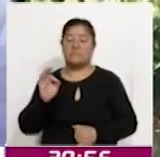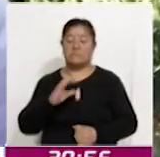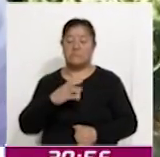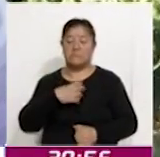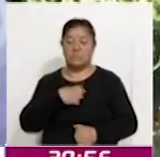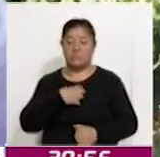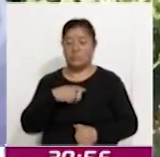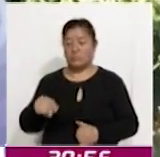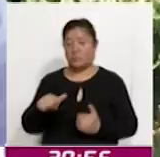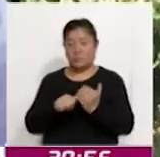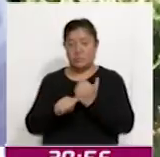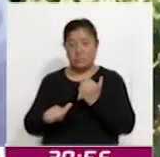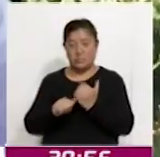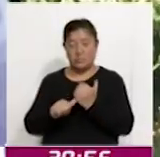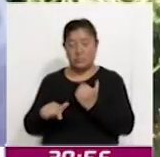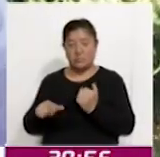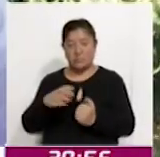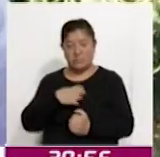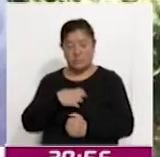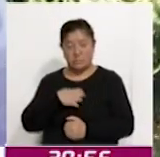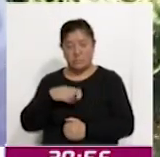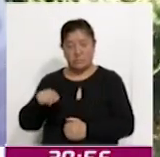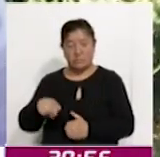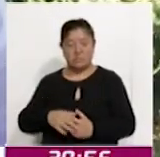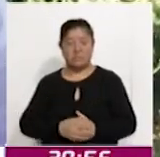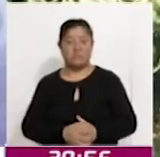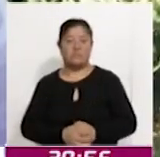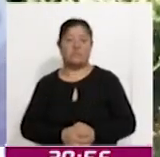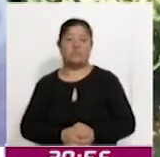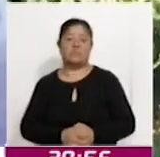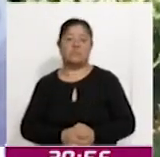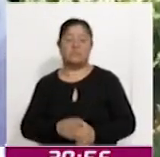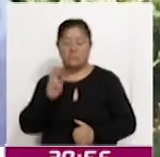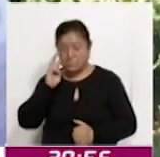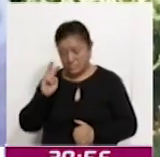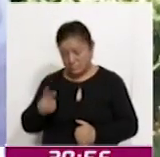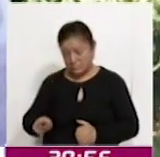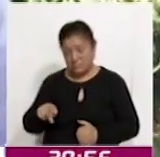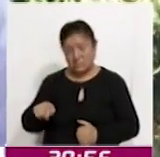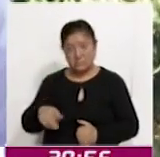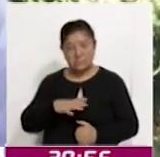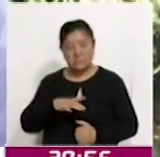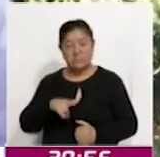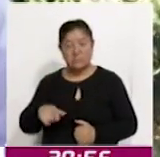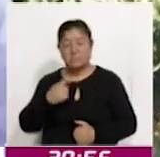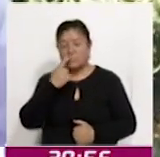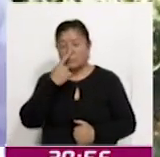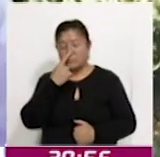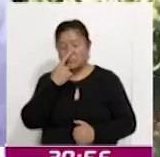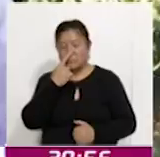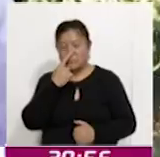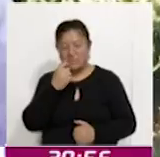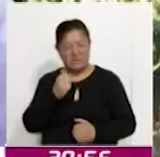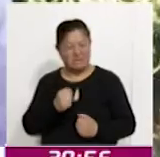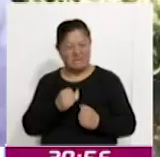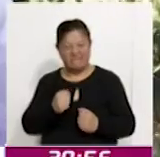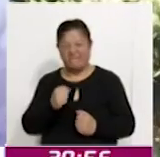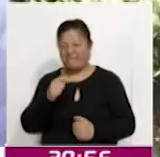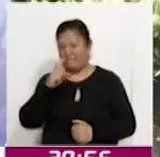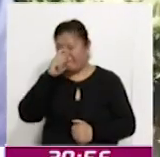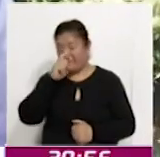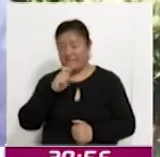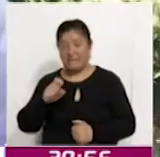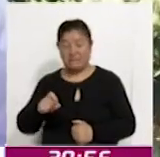a la hora de ir al sanitario, las heces tienen un olor muy fétido, muy